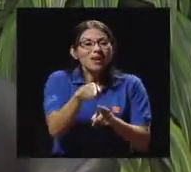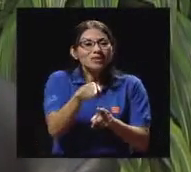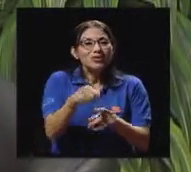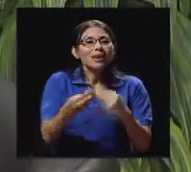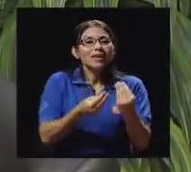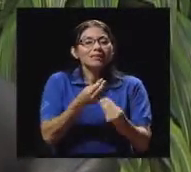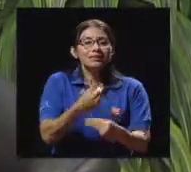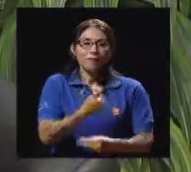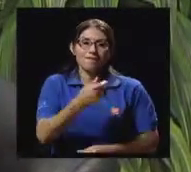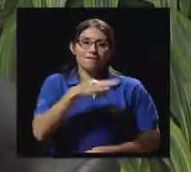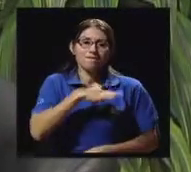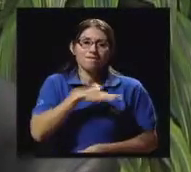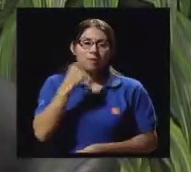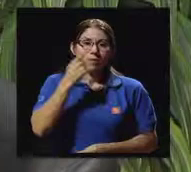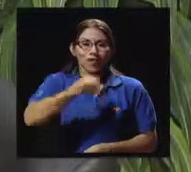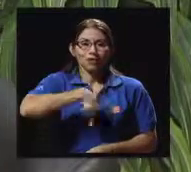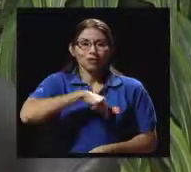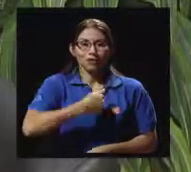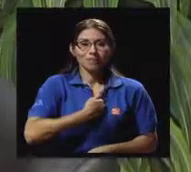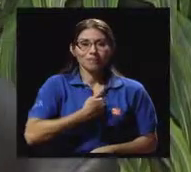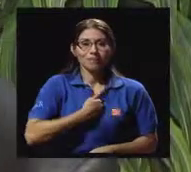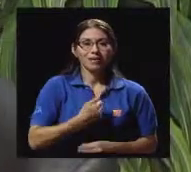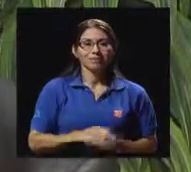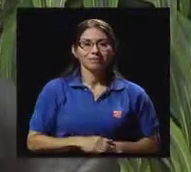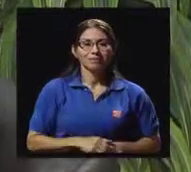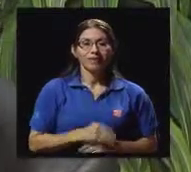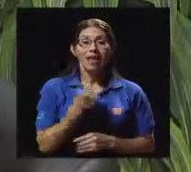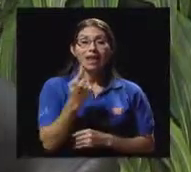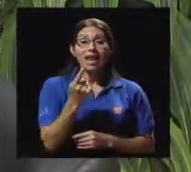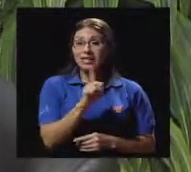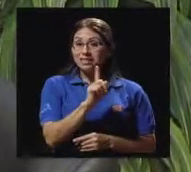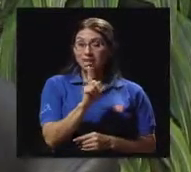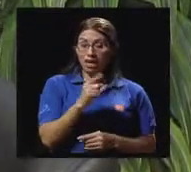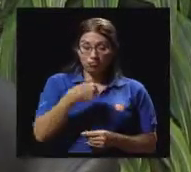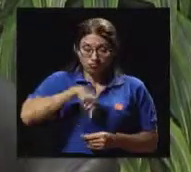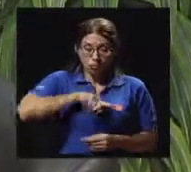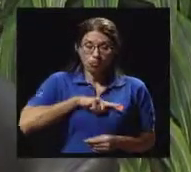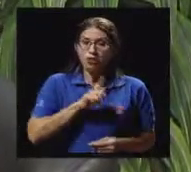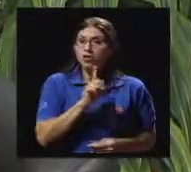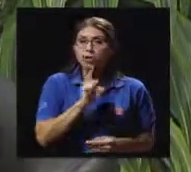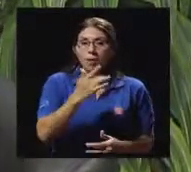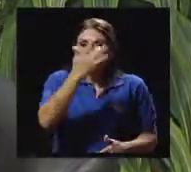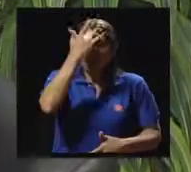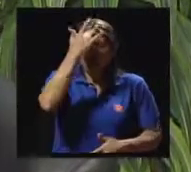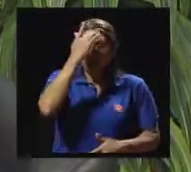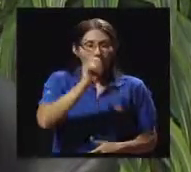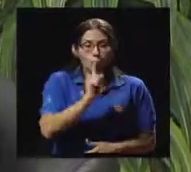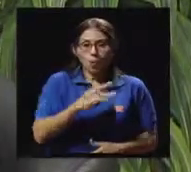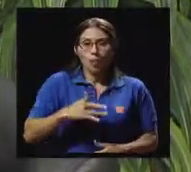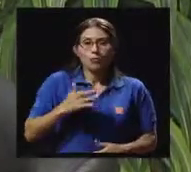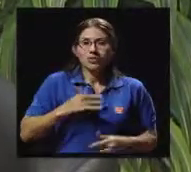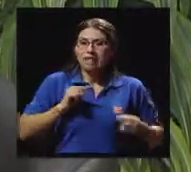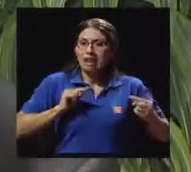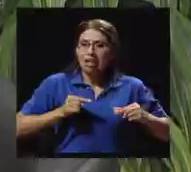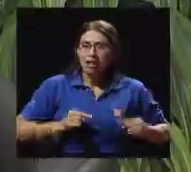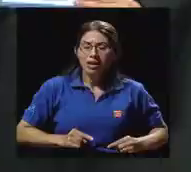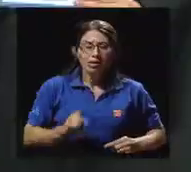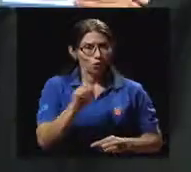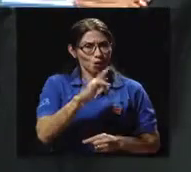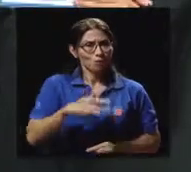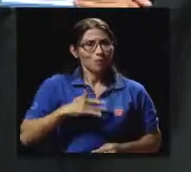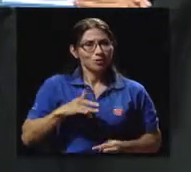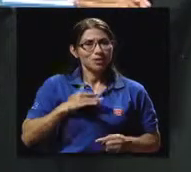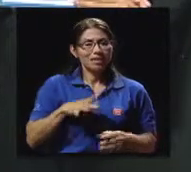mismas. Las únicas que no nos vamos a enfermar, las únicas que no nos vamos a sentir adoloridas, las únicas que no nos vamos a sentir desestresadas,